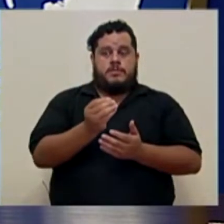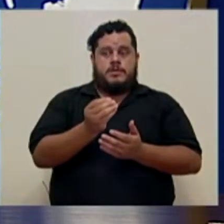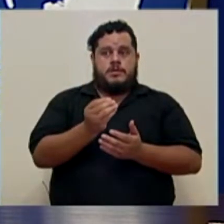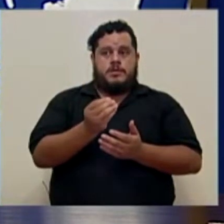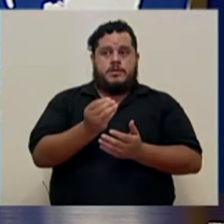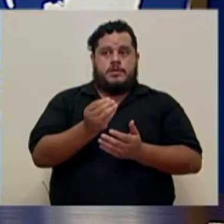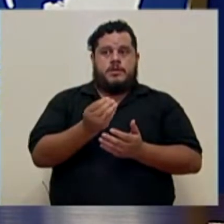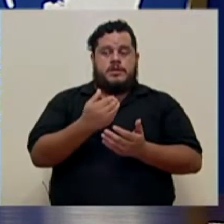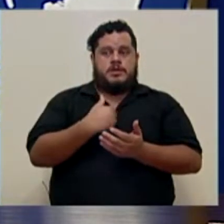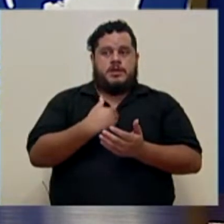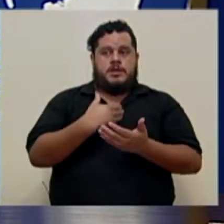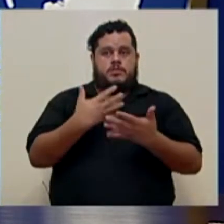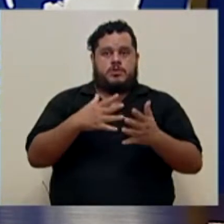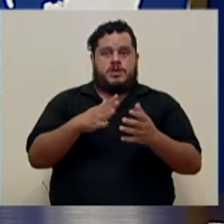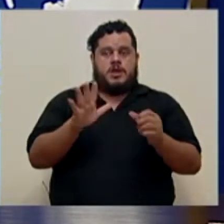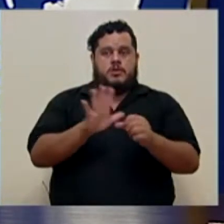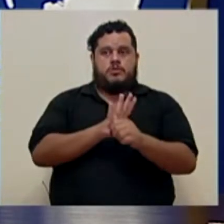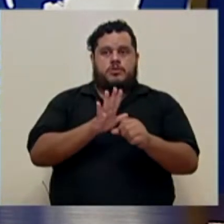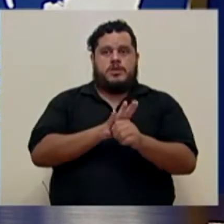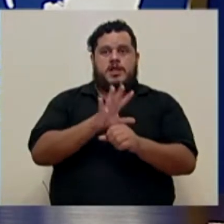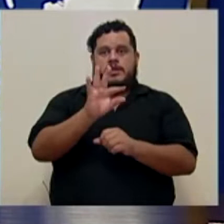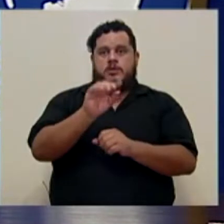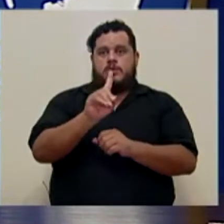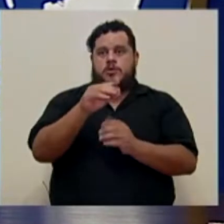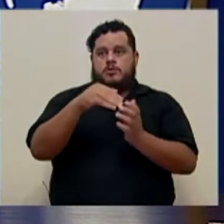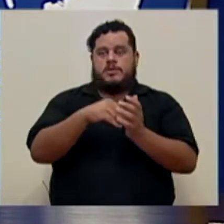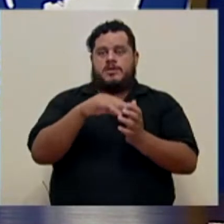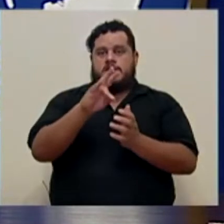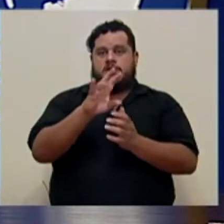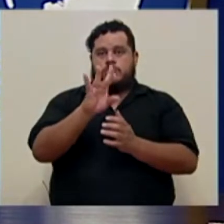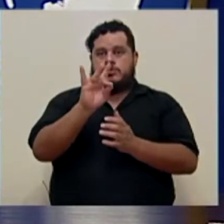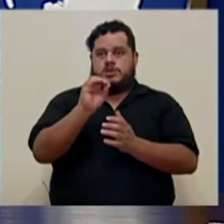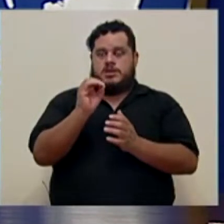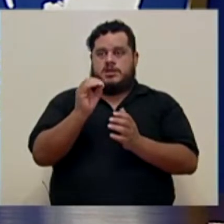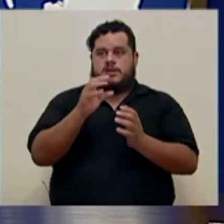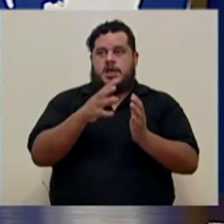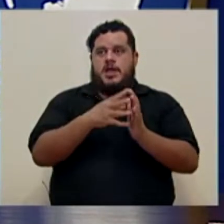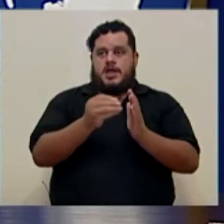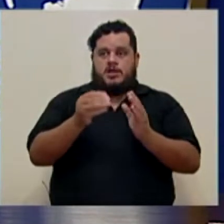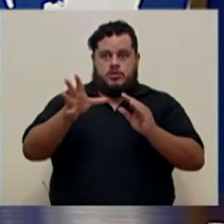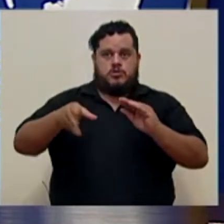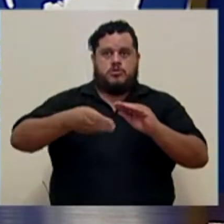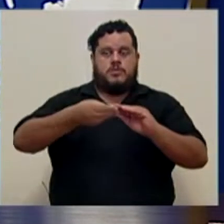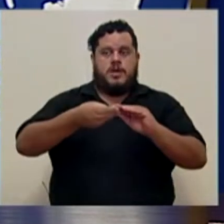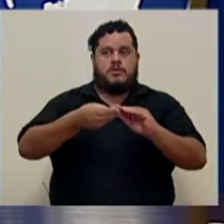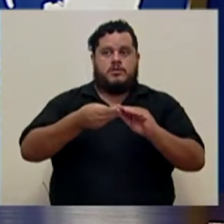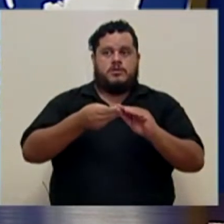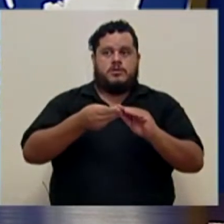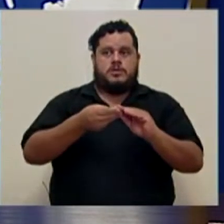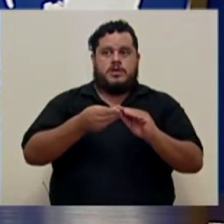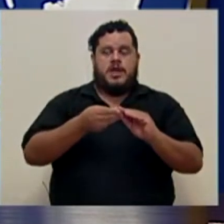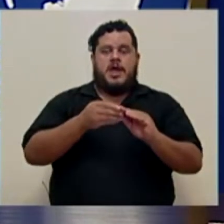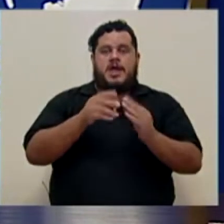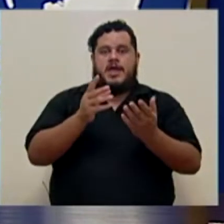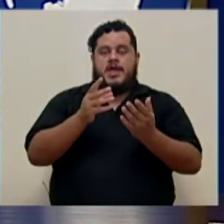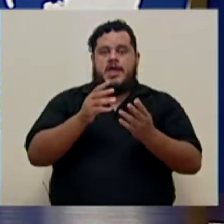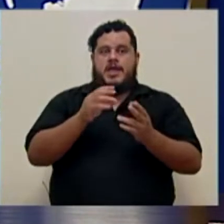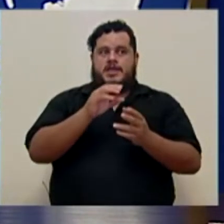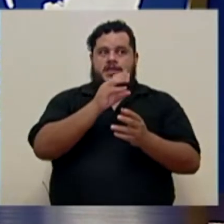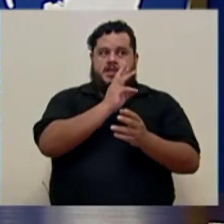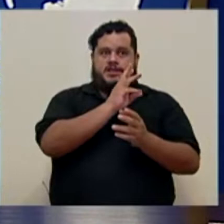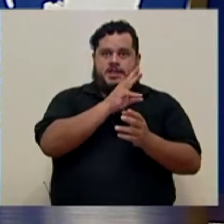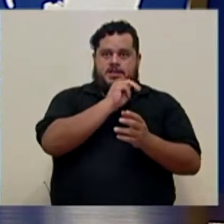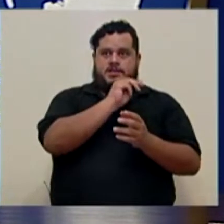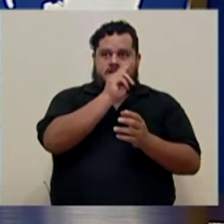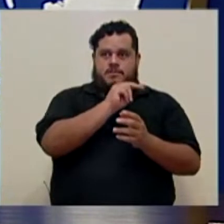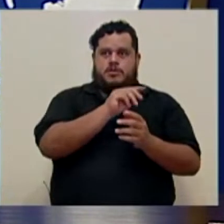ya un total de 91 mil 780 casos confirmados desde el 6 de marzo que fue que se empezó a notificar